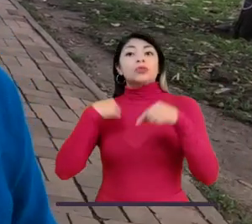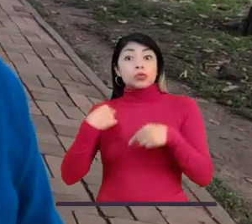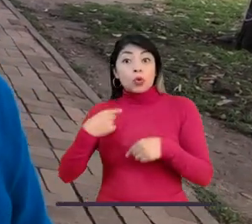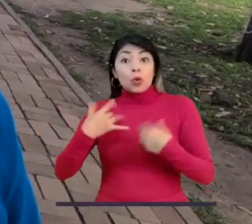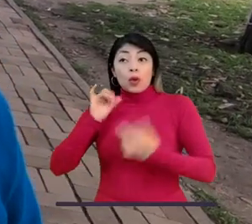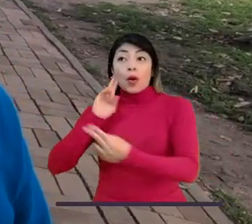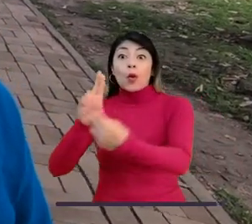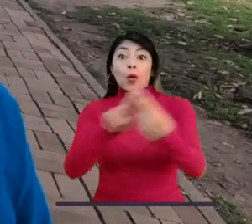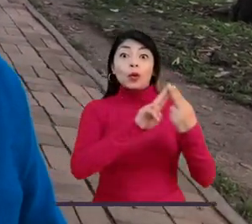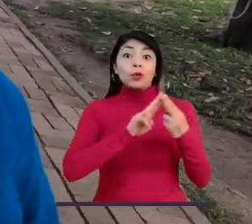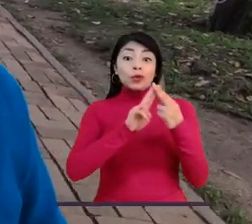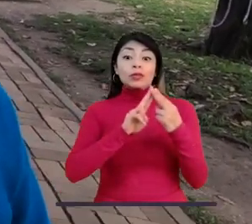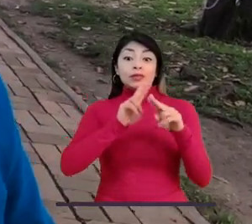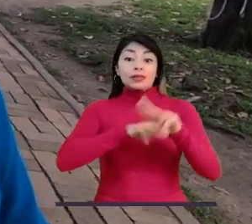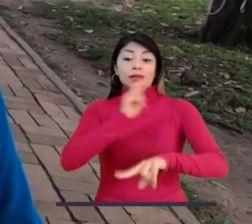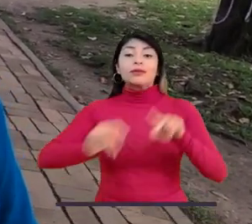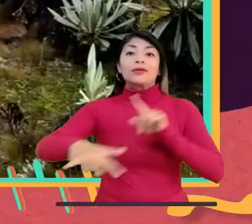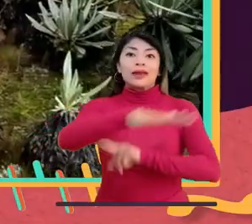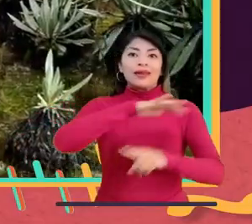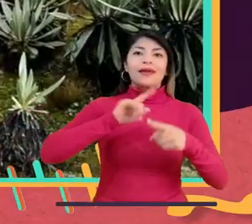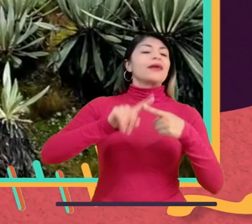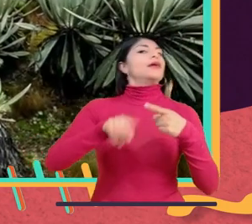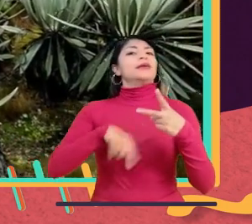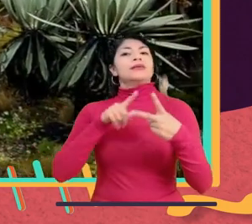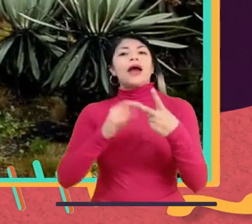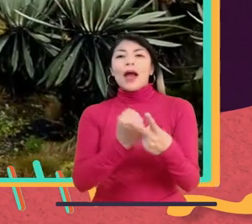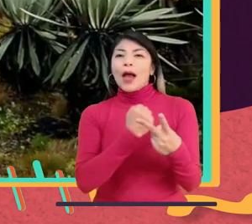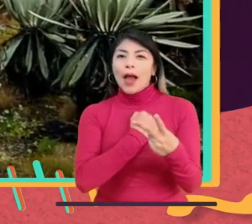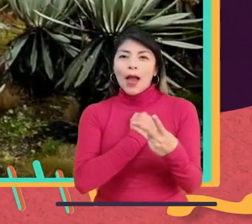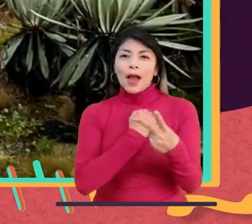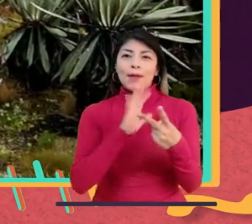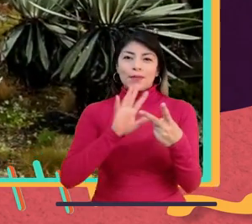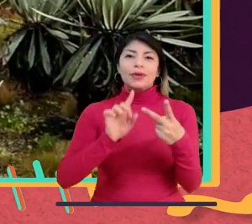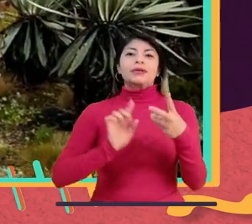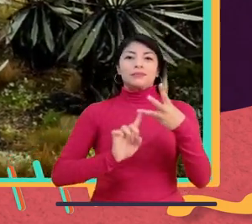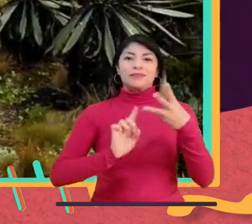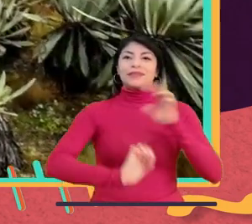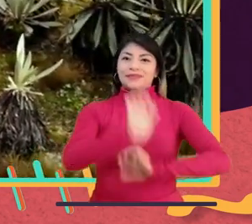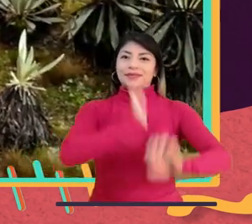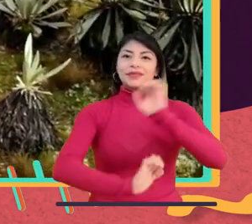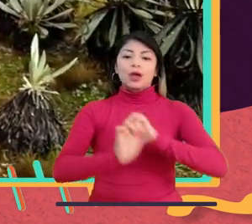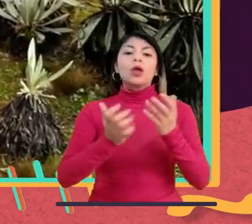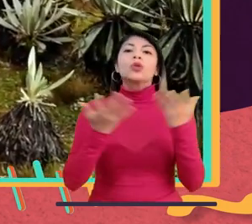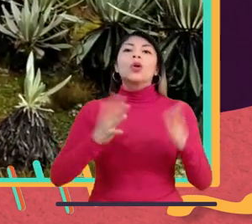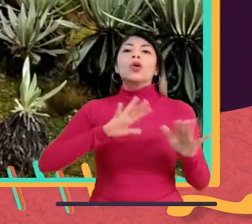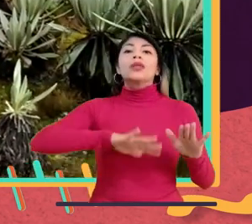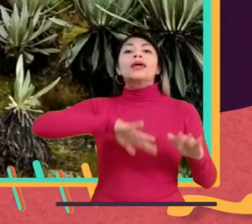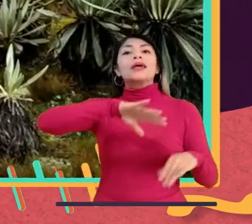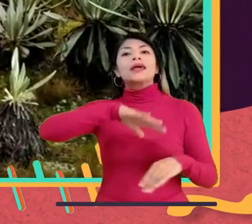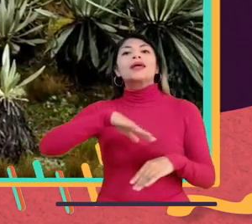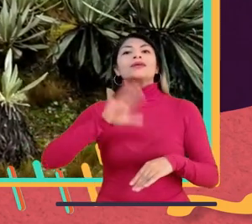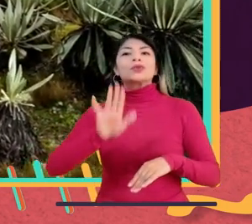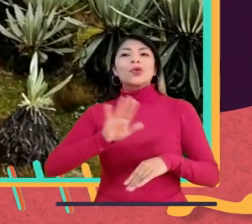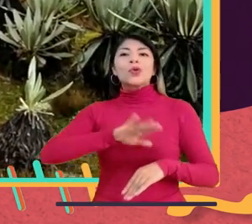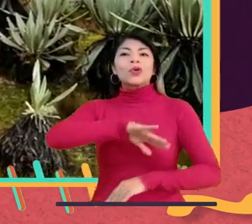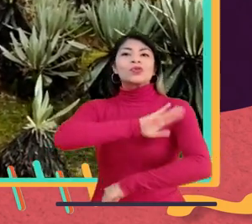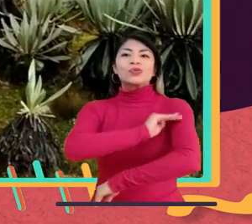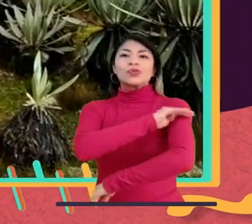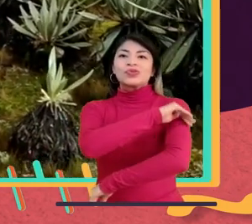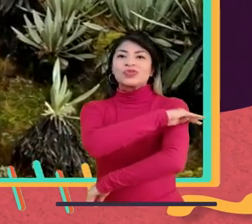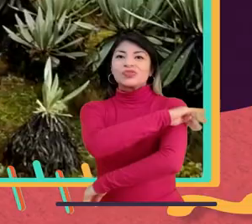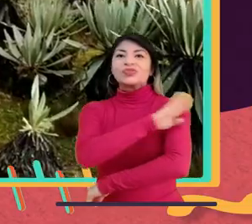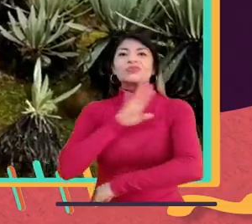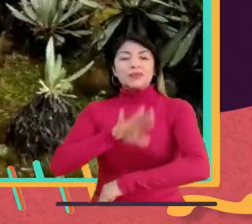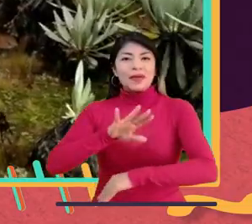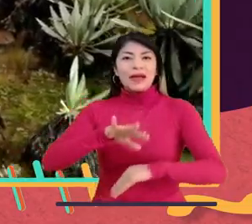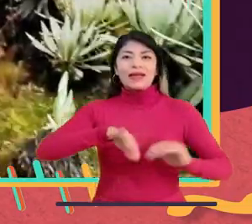conozca y ame la naturaleza. ¿De dónde me encuentro? Hoy estoy aquí en el páramo de Sumapaz, en el páramo más